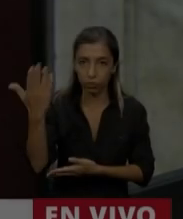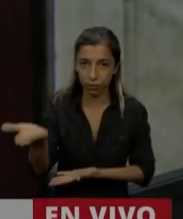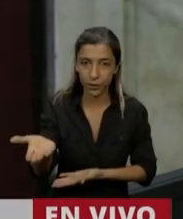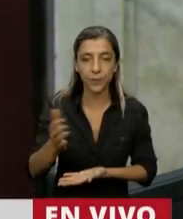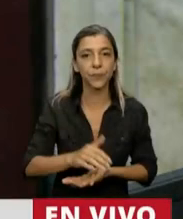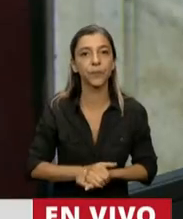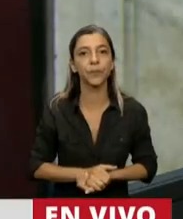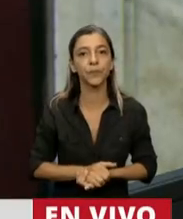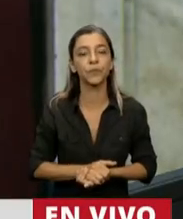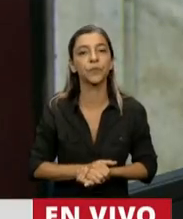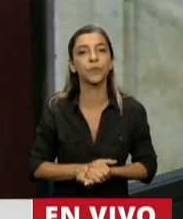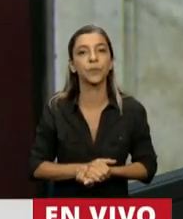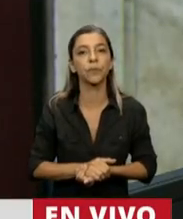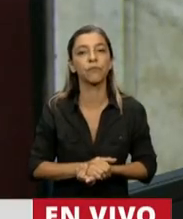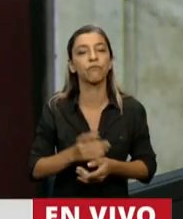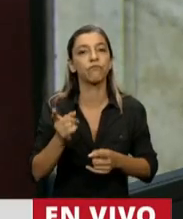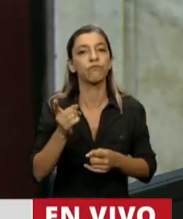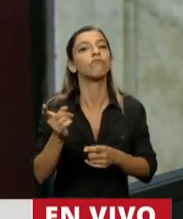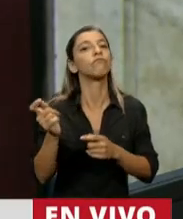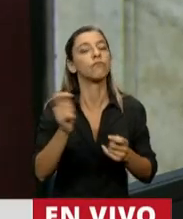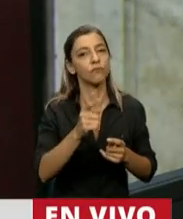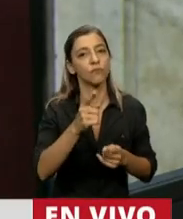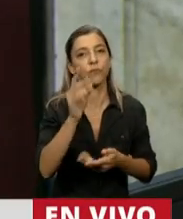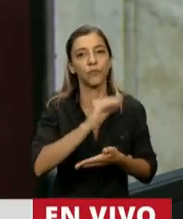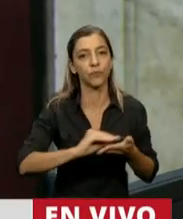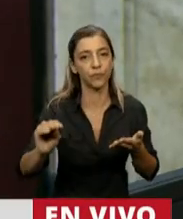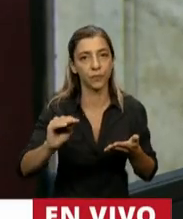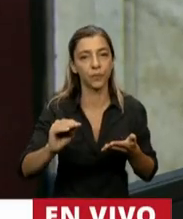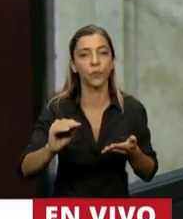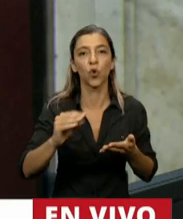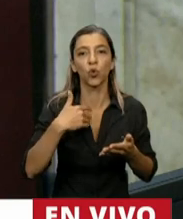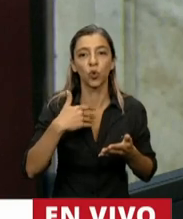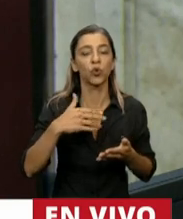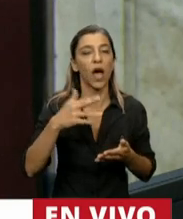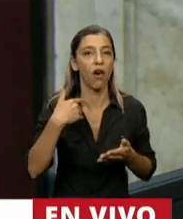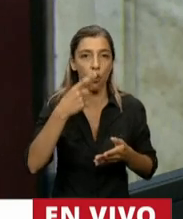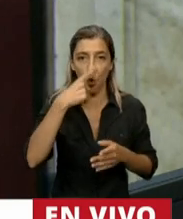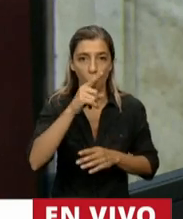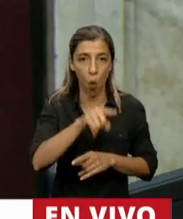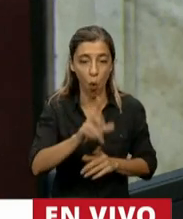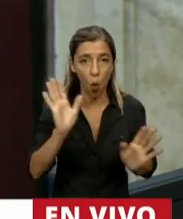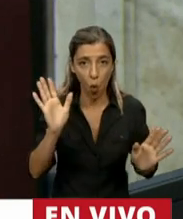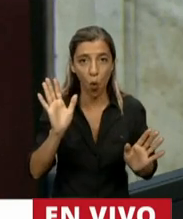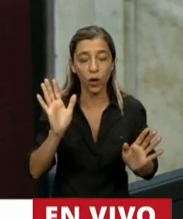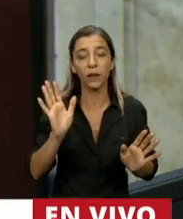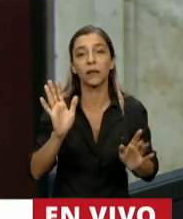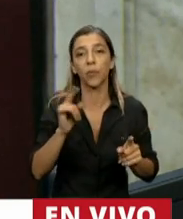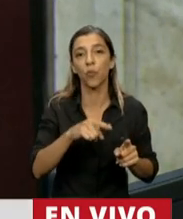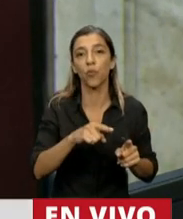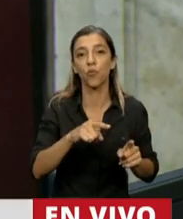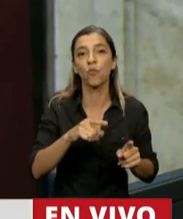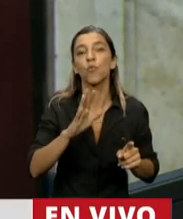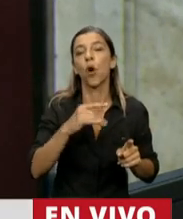El diputado Gustavo René Gein, que sería el último orador a partir de lo cual